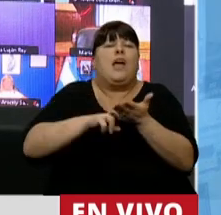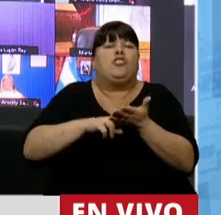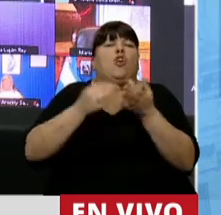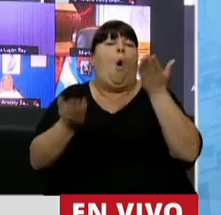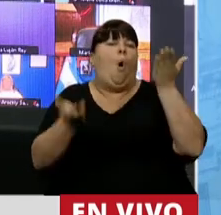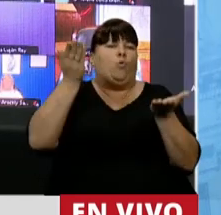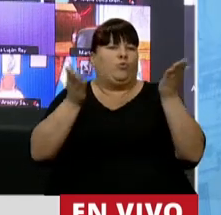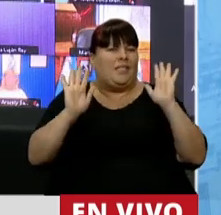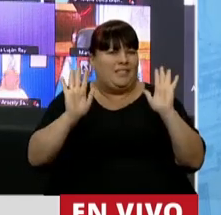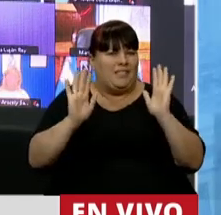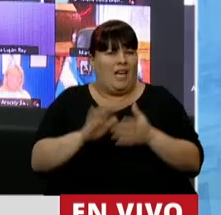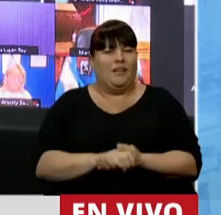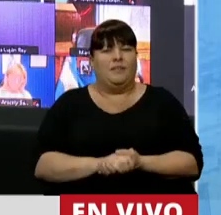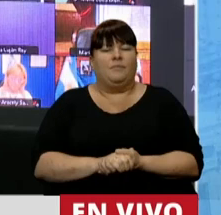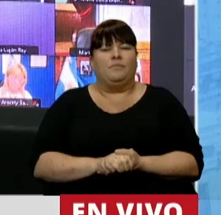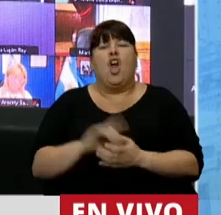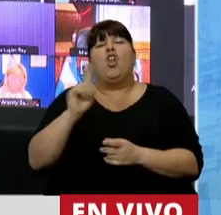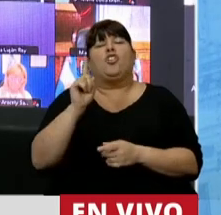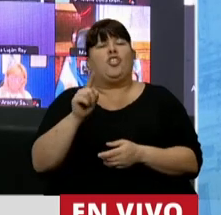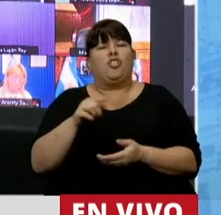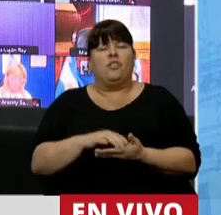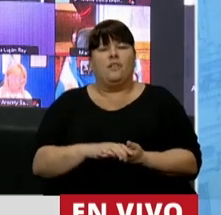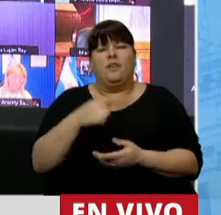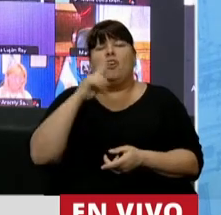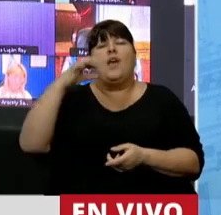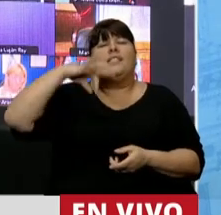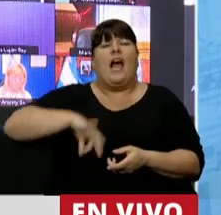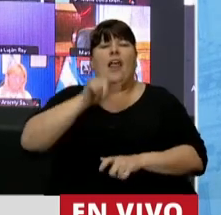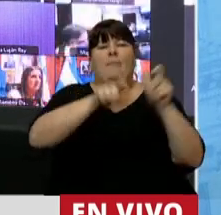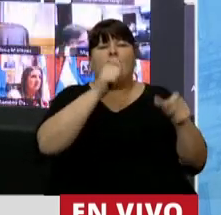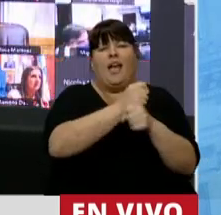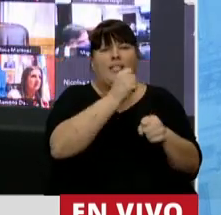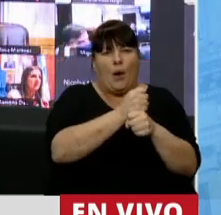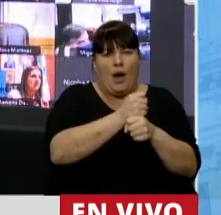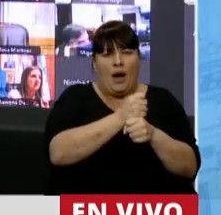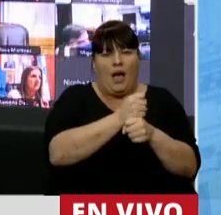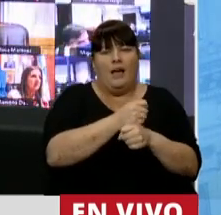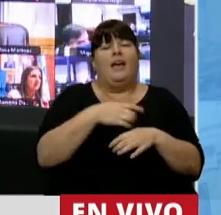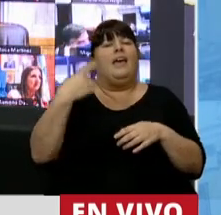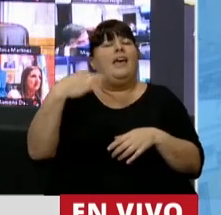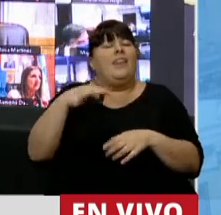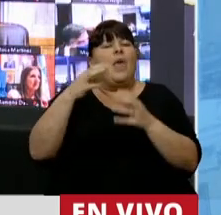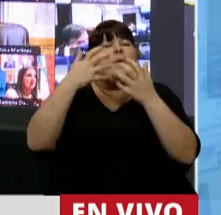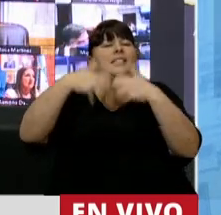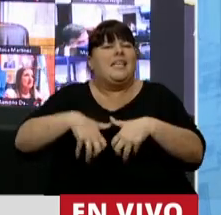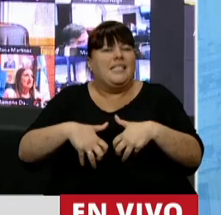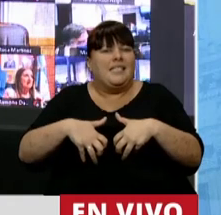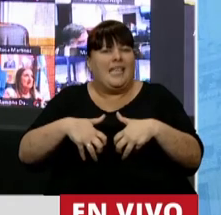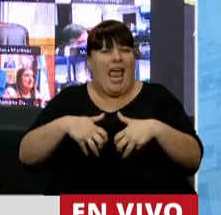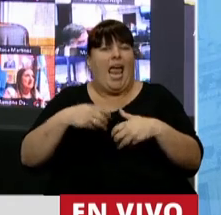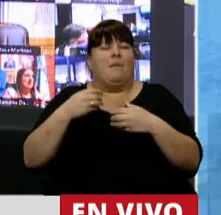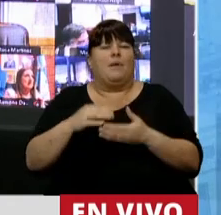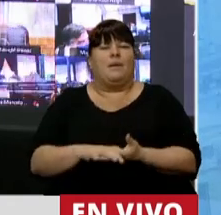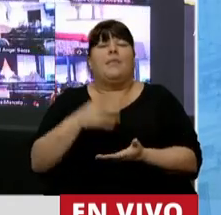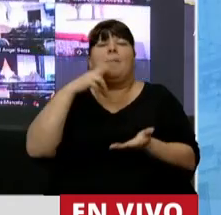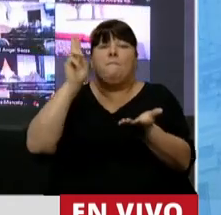justo, que no se financie con el IVA ni el salario de los trabajadores, sino que sea un sistema donde se